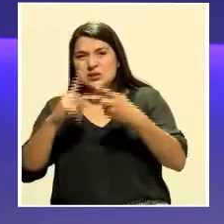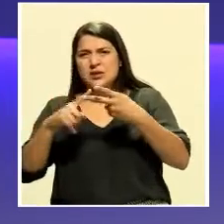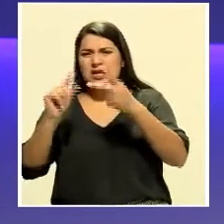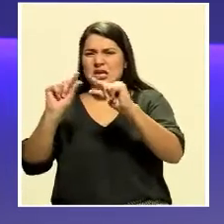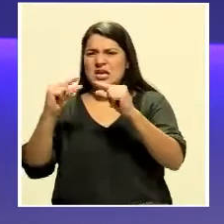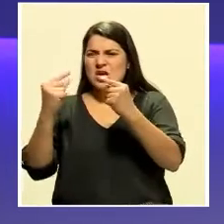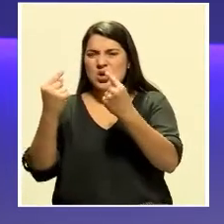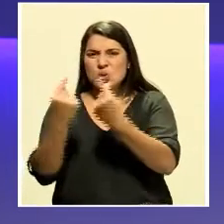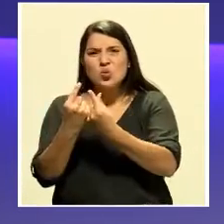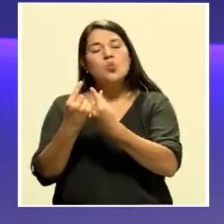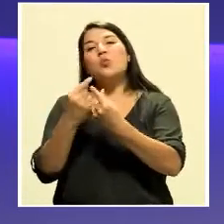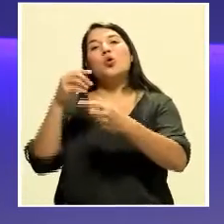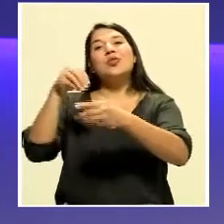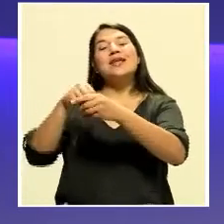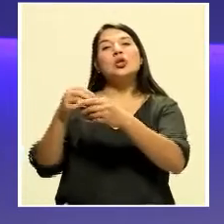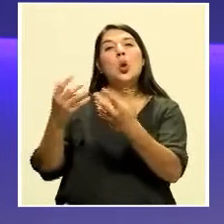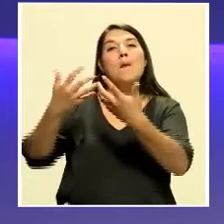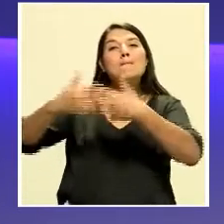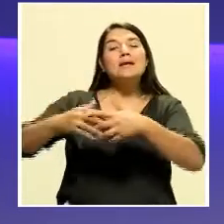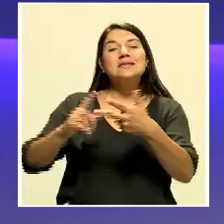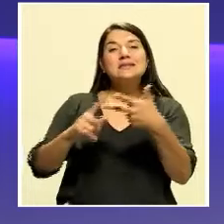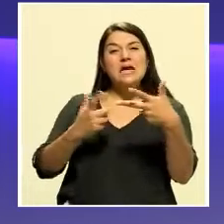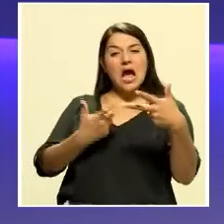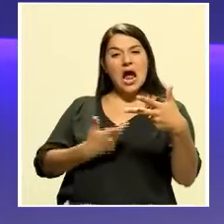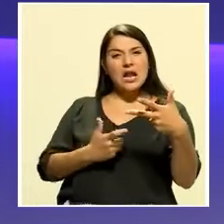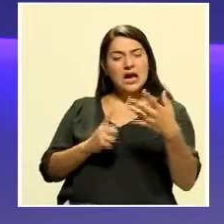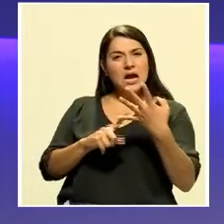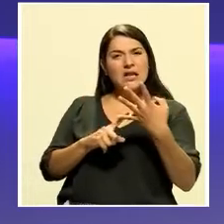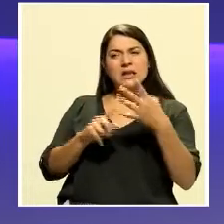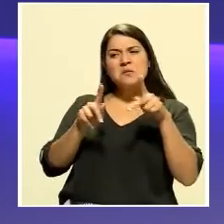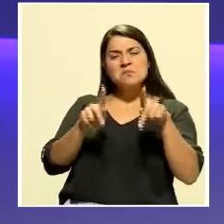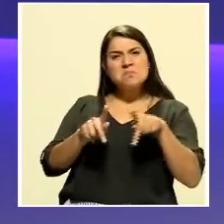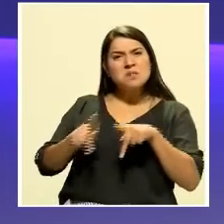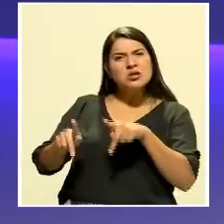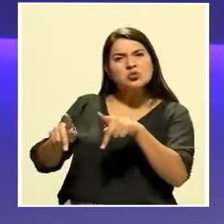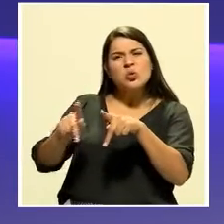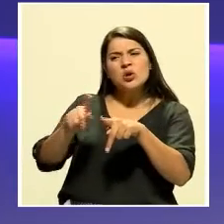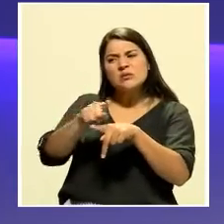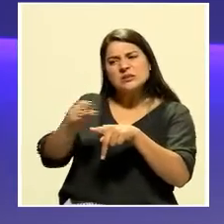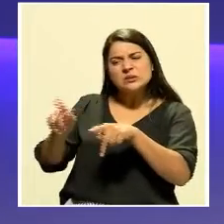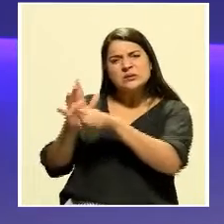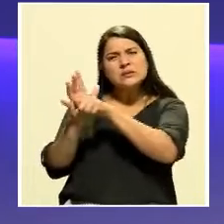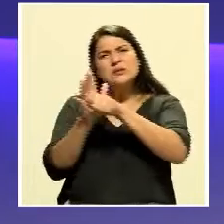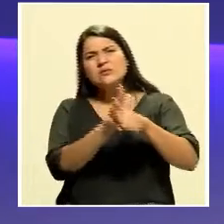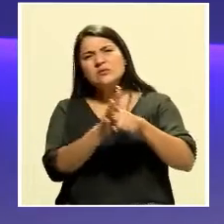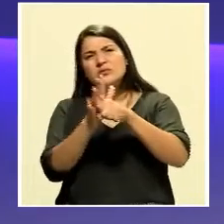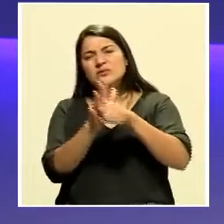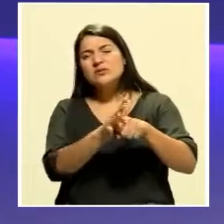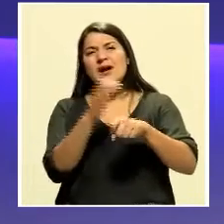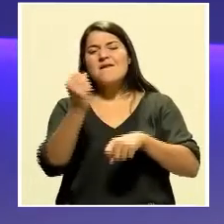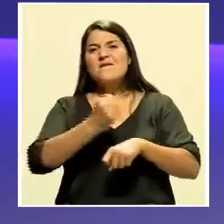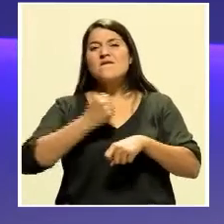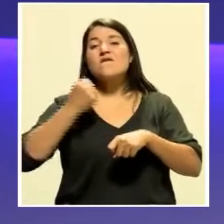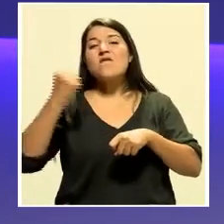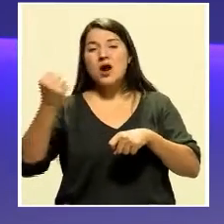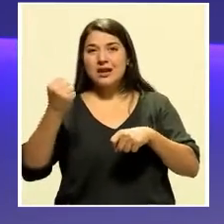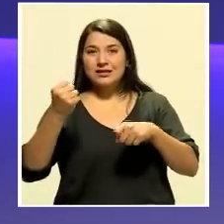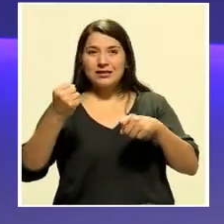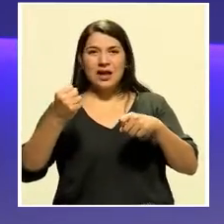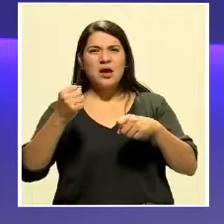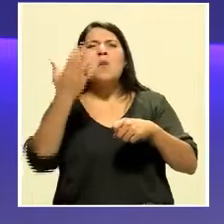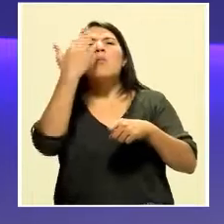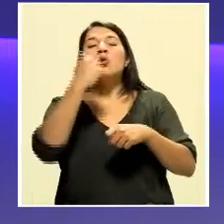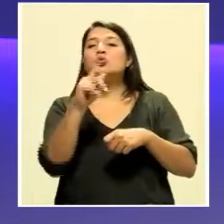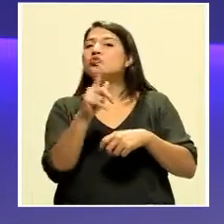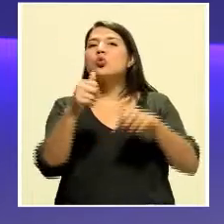empresariales, alcaldes y ciudadanos presionando fuertemente contra los cierres